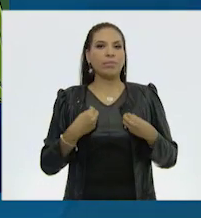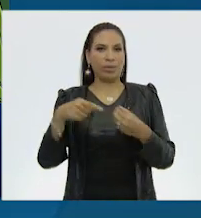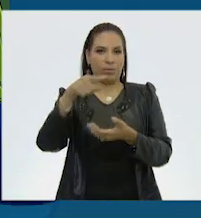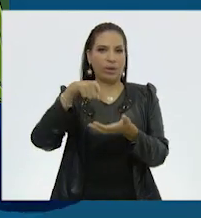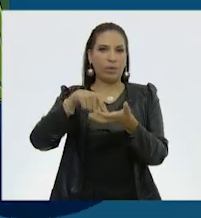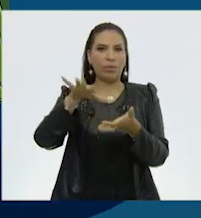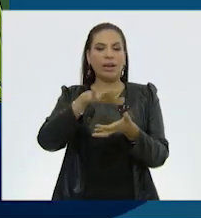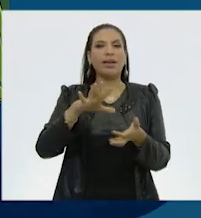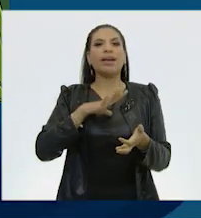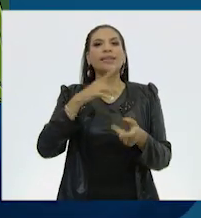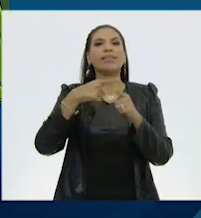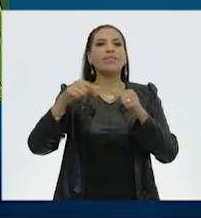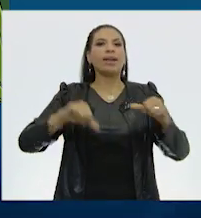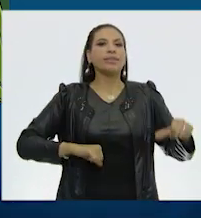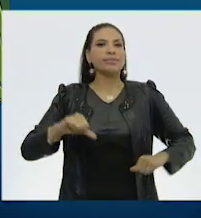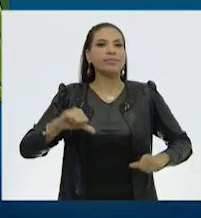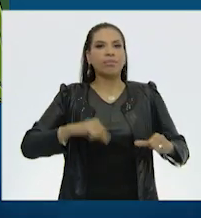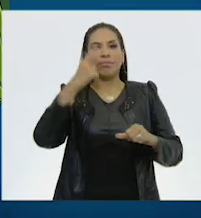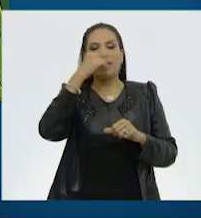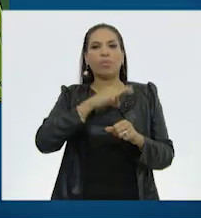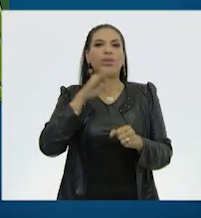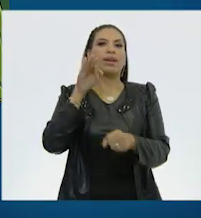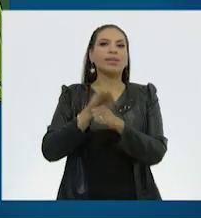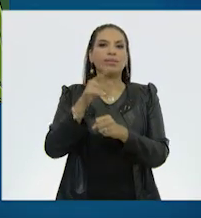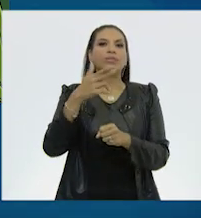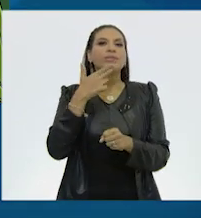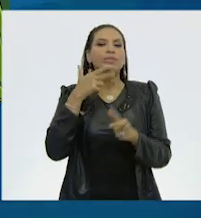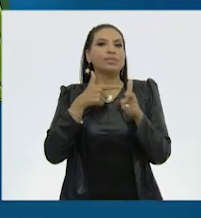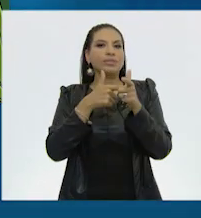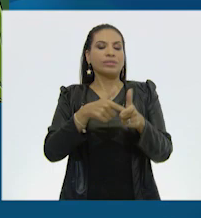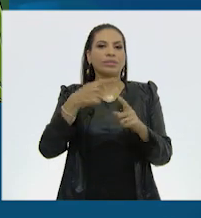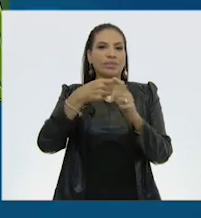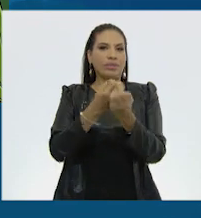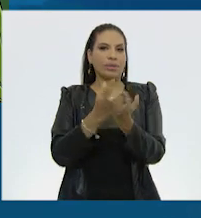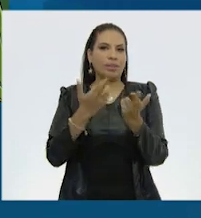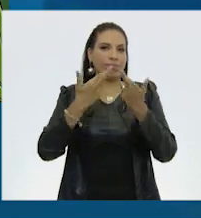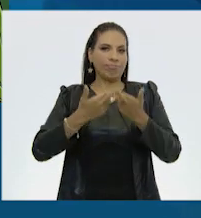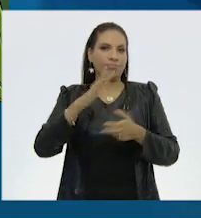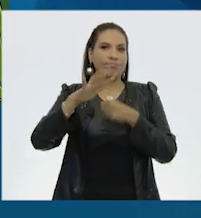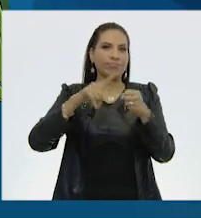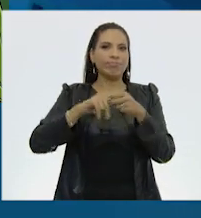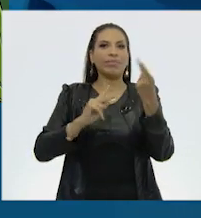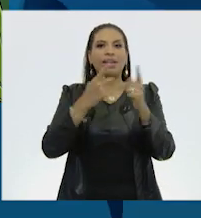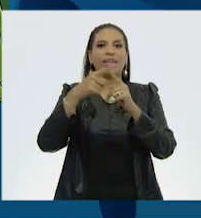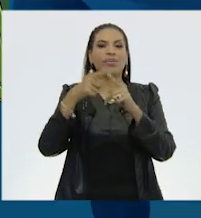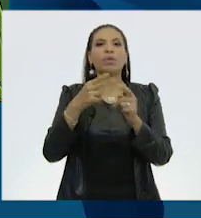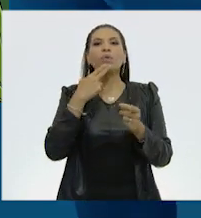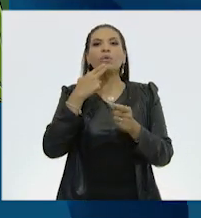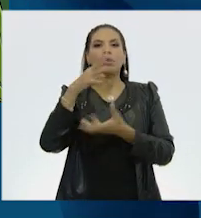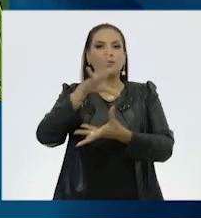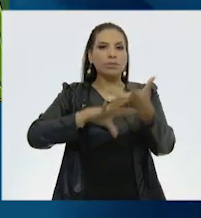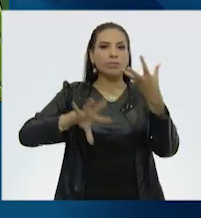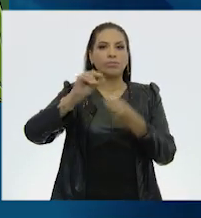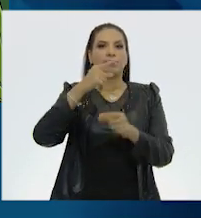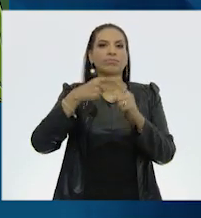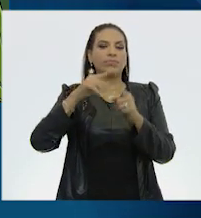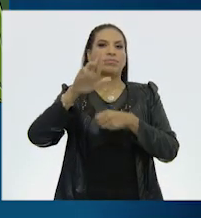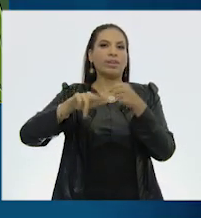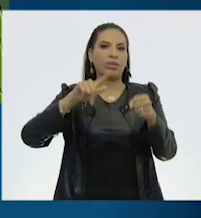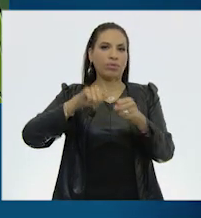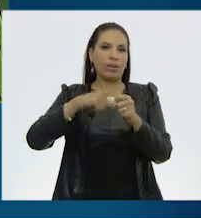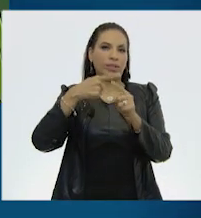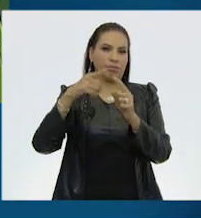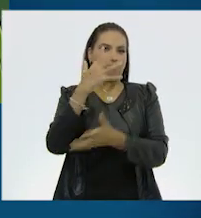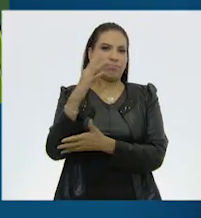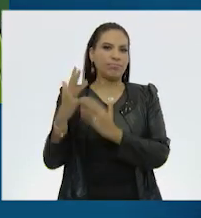ellas, llevan a cabo acciones para garantizar la conservación de la biodiversidad y el uso sustentable de los recursos naturales.